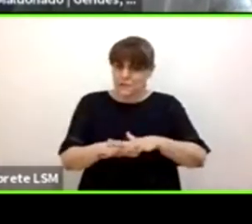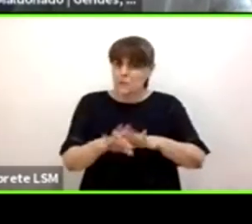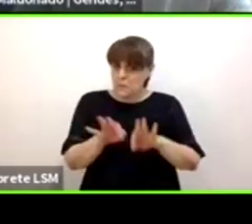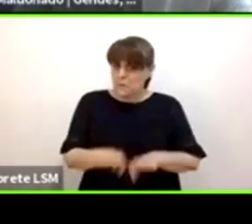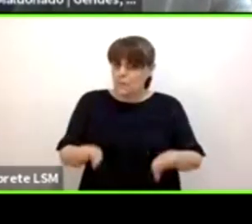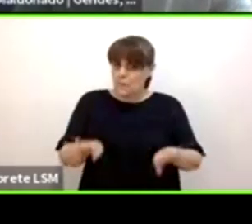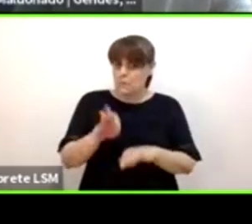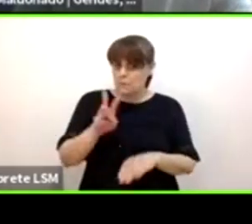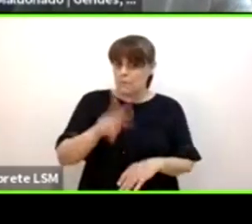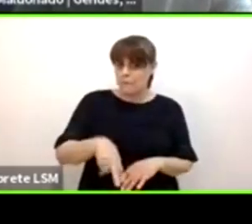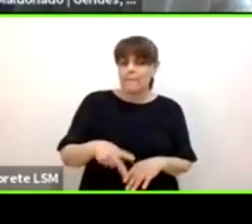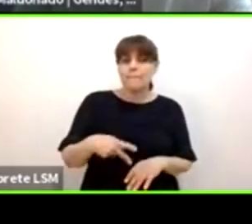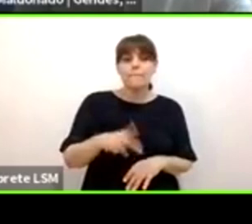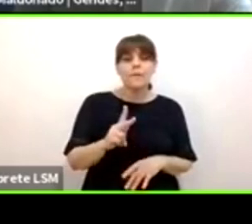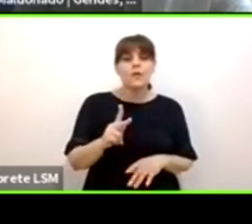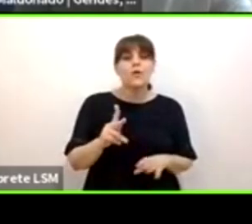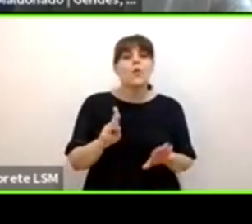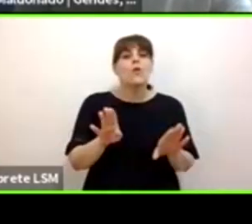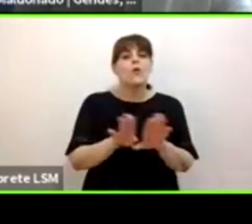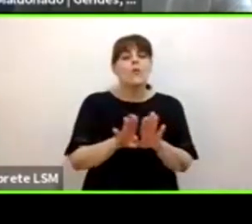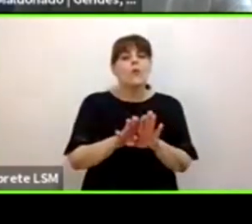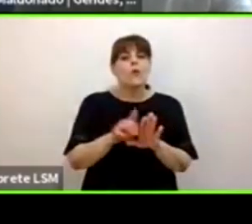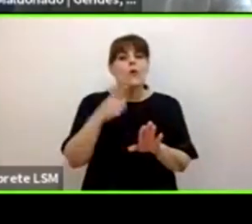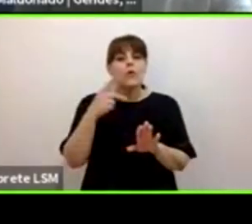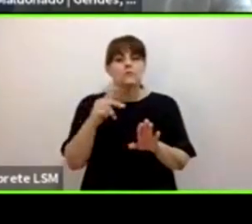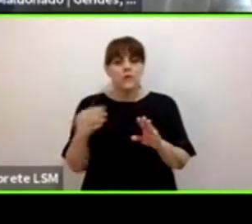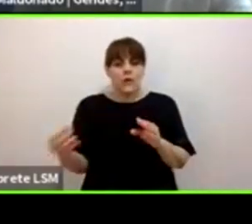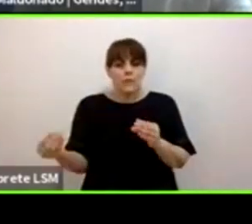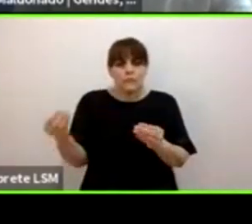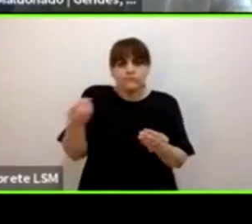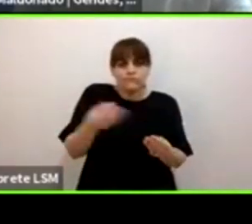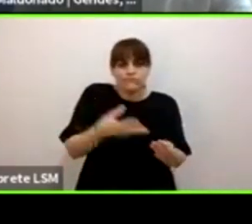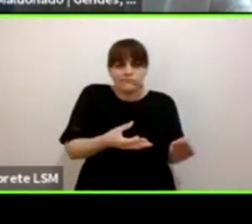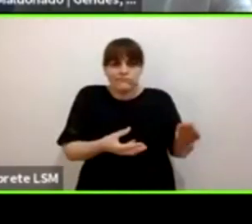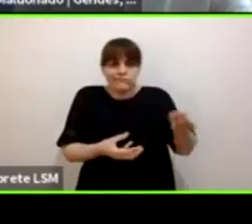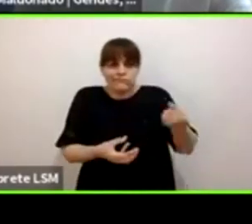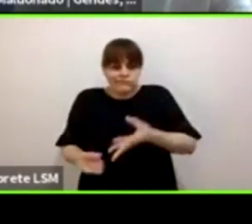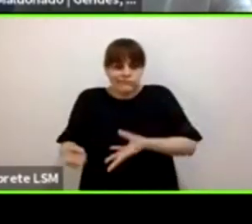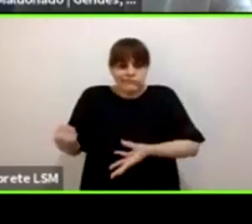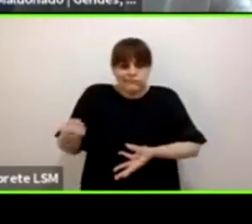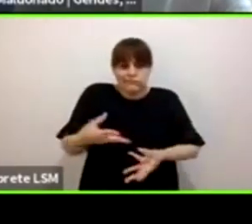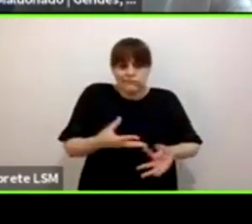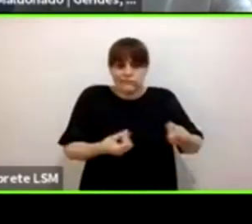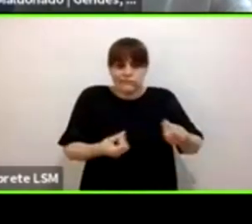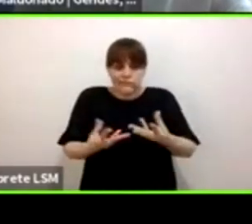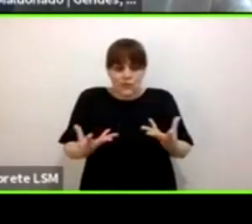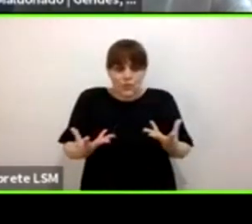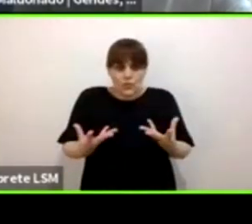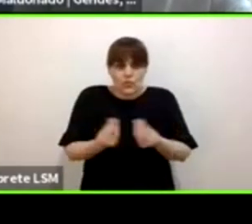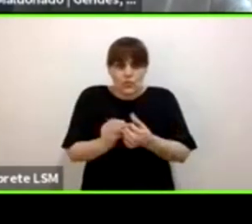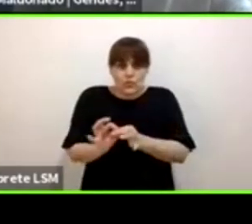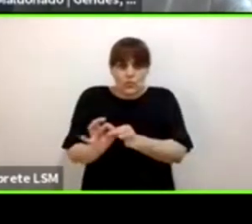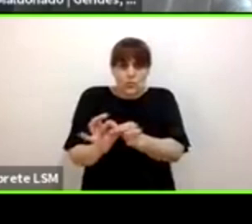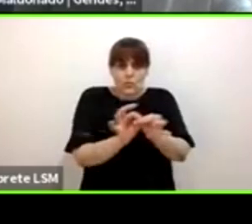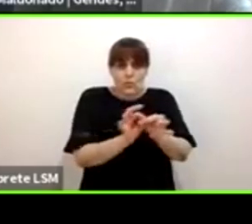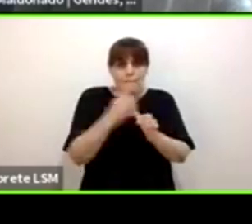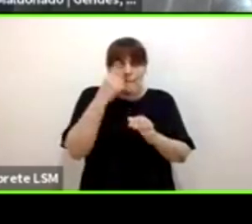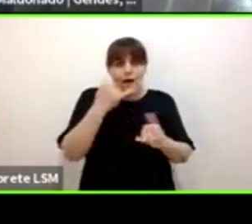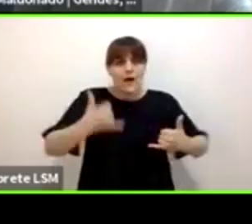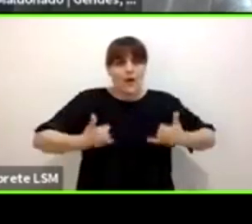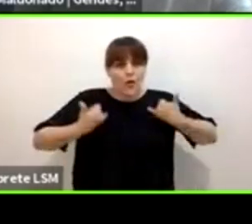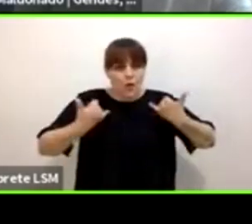entramado que fuiste construyendo a través de cómo llevar a las poblaciones jóvenes